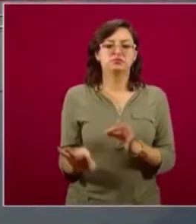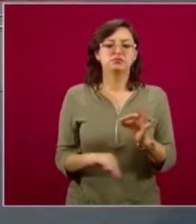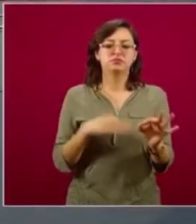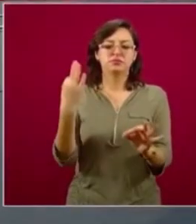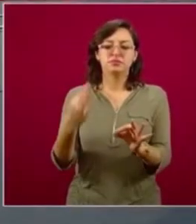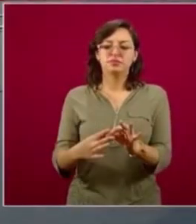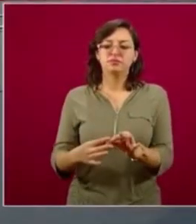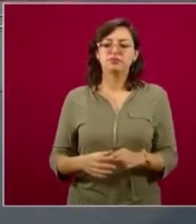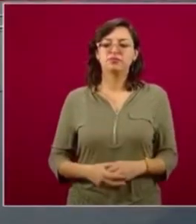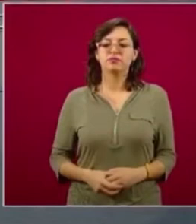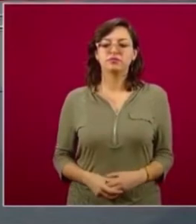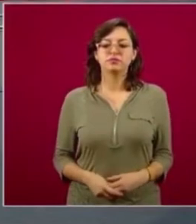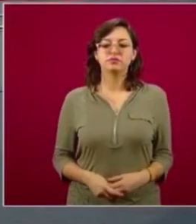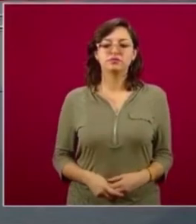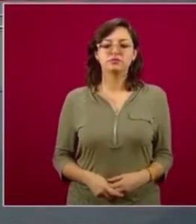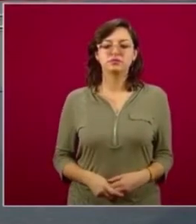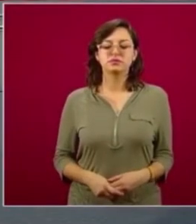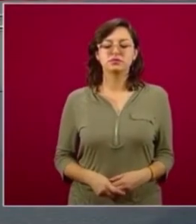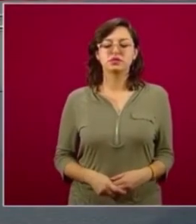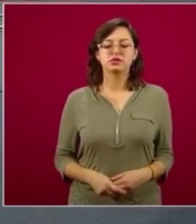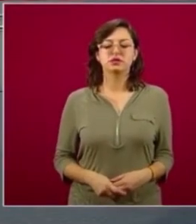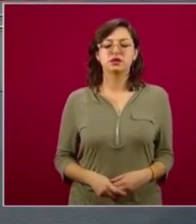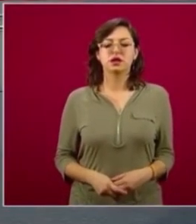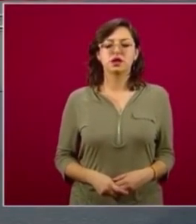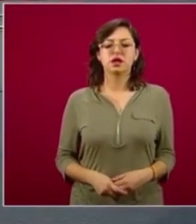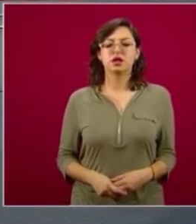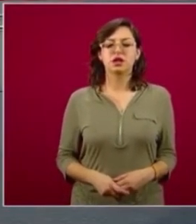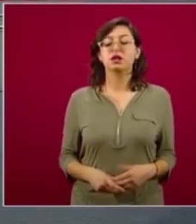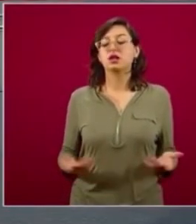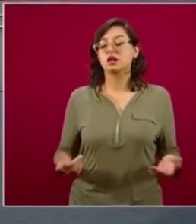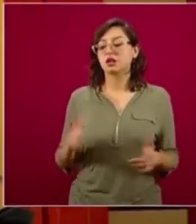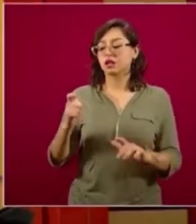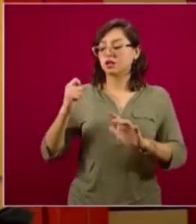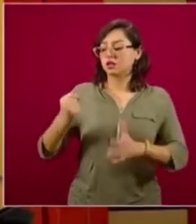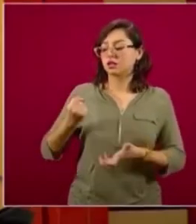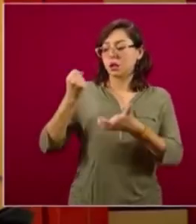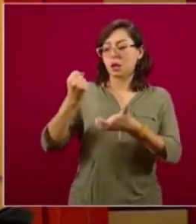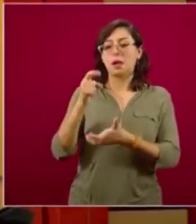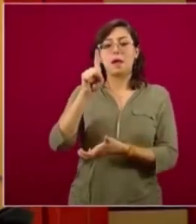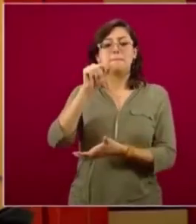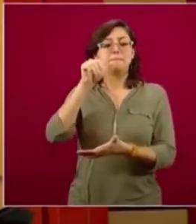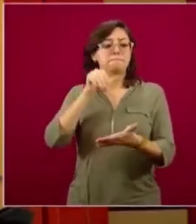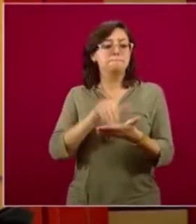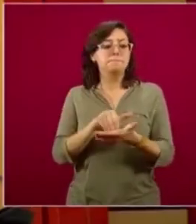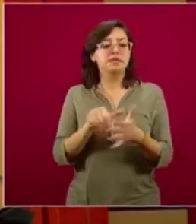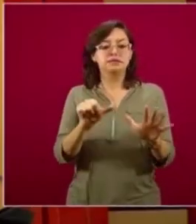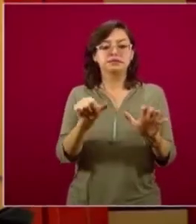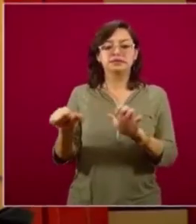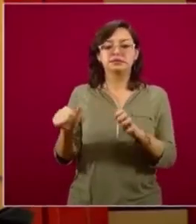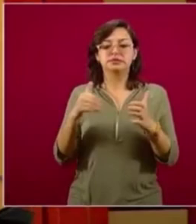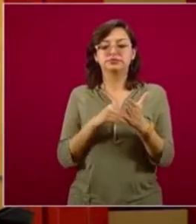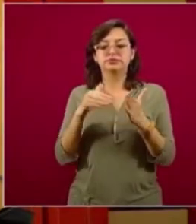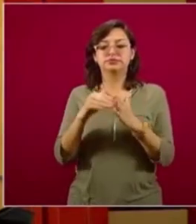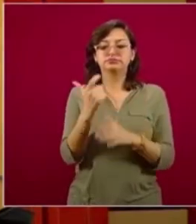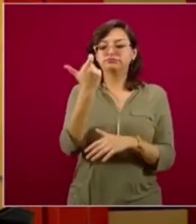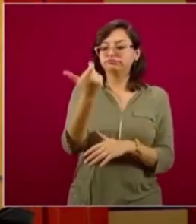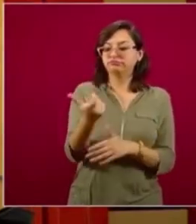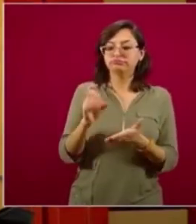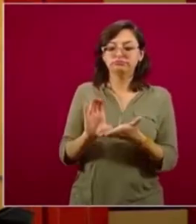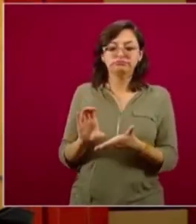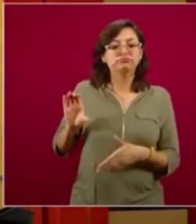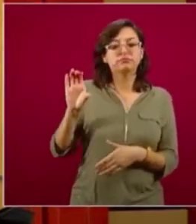finalmente para este programa fueron un poquito más de mil 600 millones de pesos y se lograron una meta de